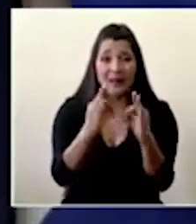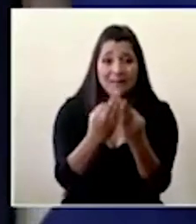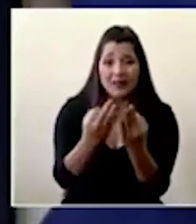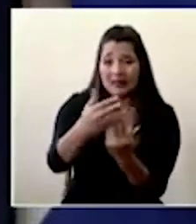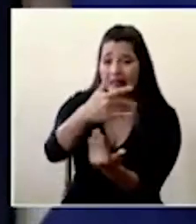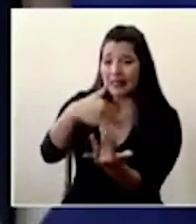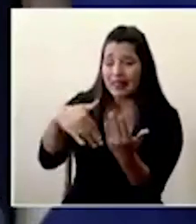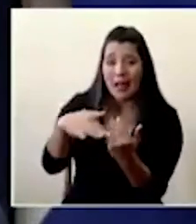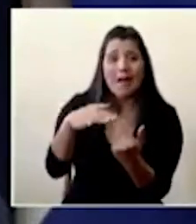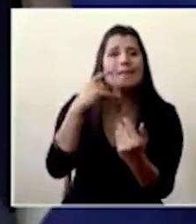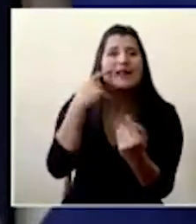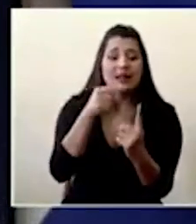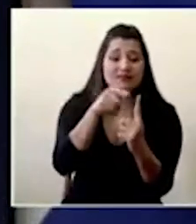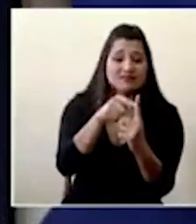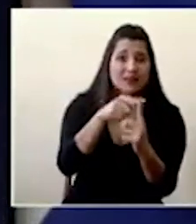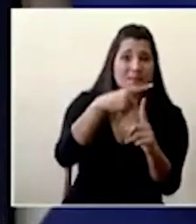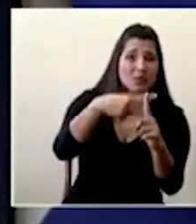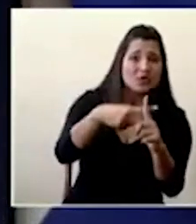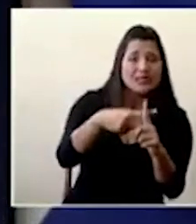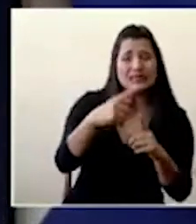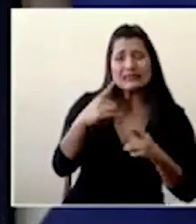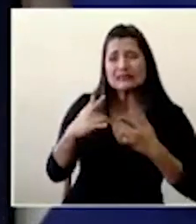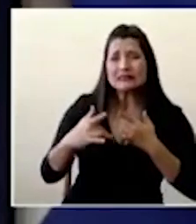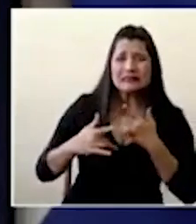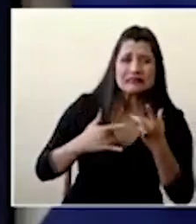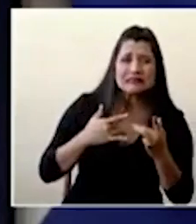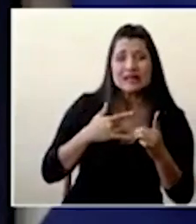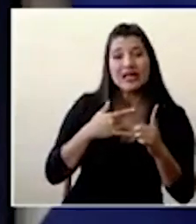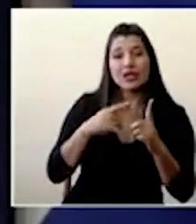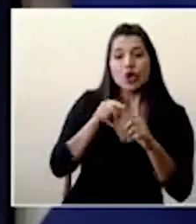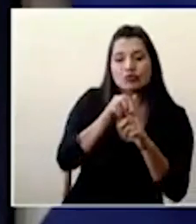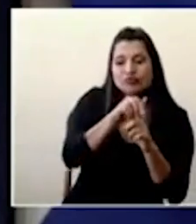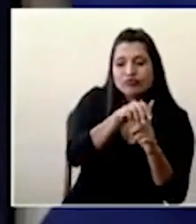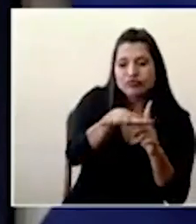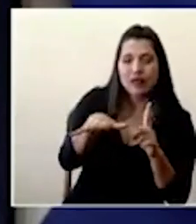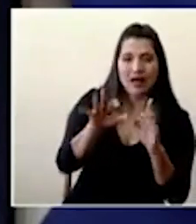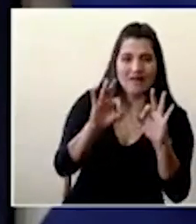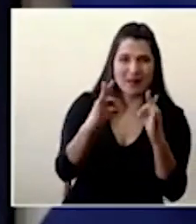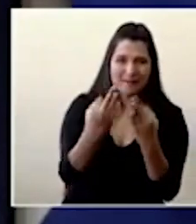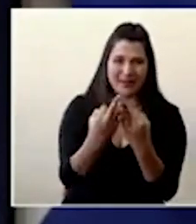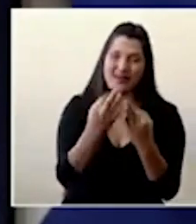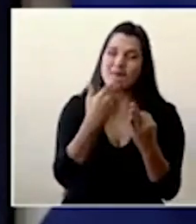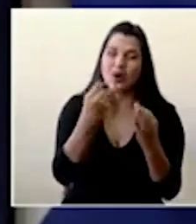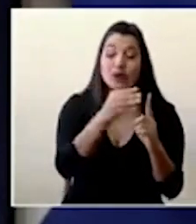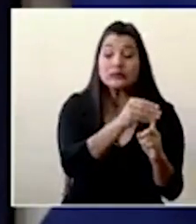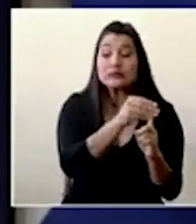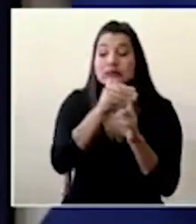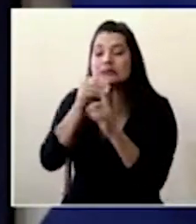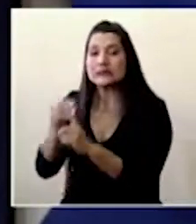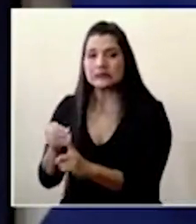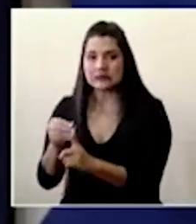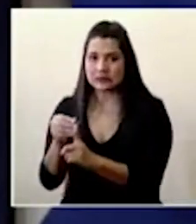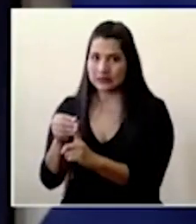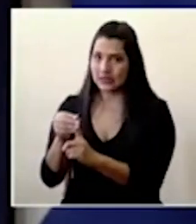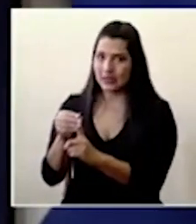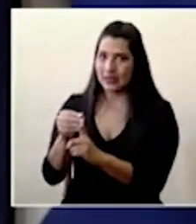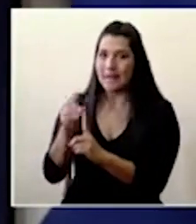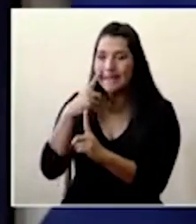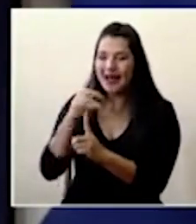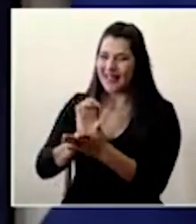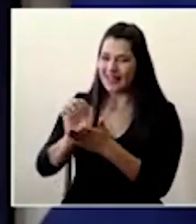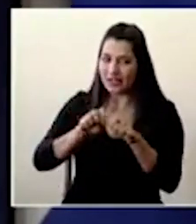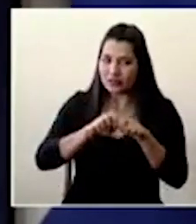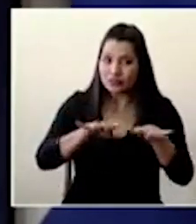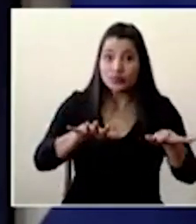resto de la familia o que no contagien a personas en su círculo social es algo que todavía no se ha finalizado pero está